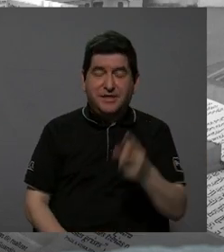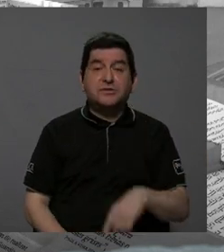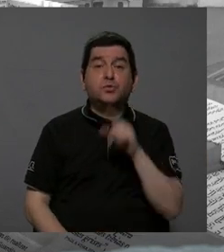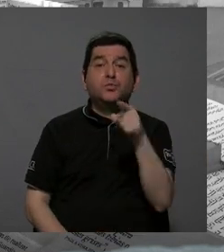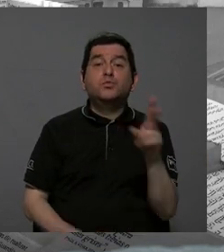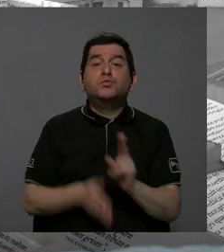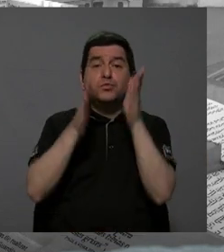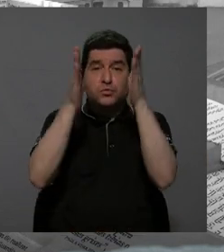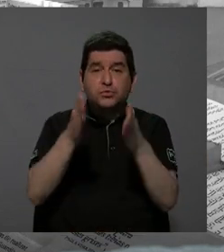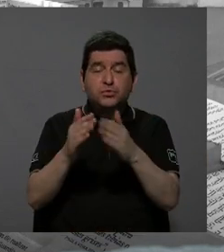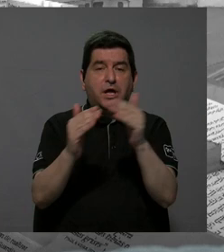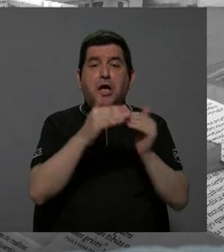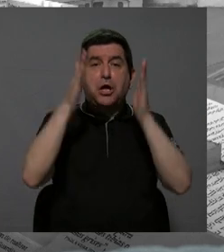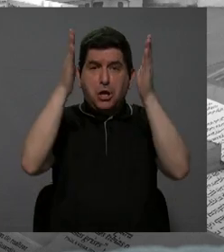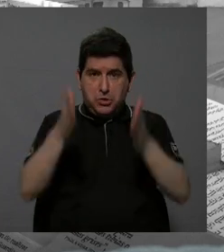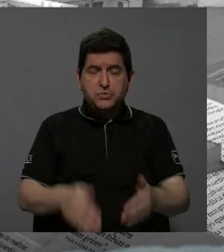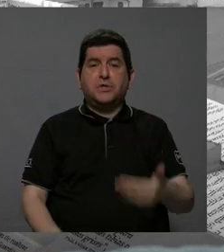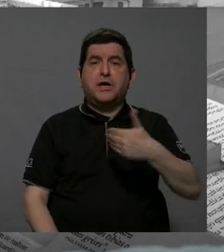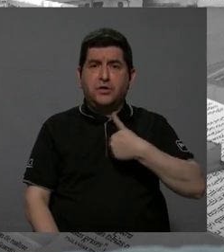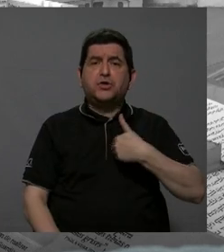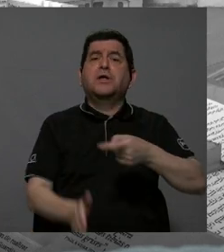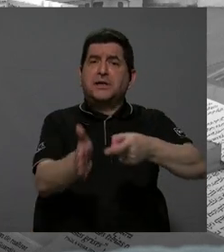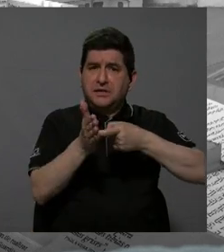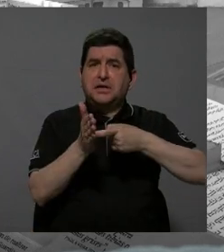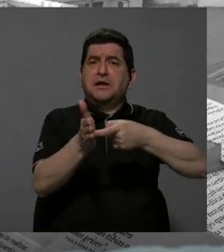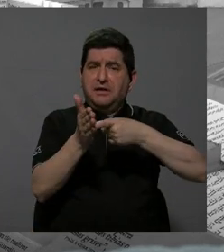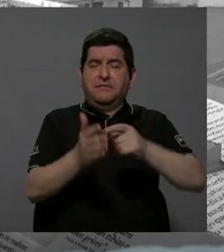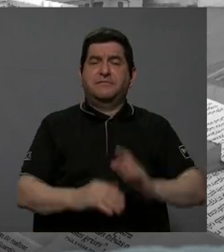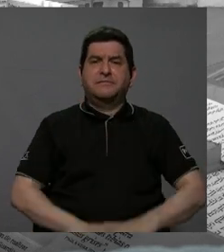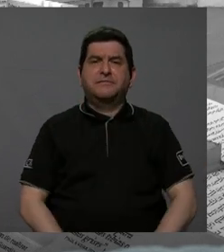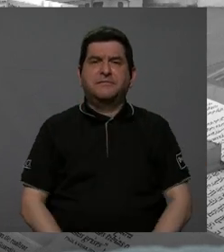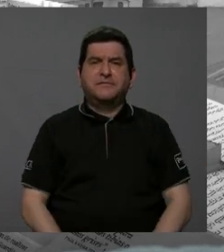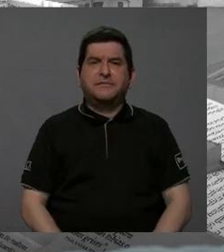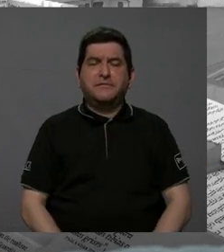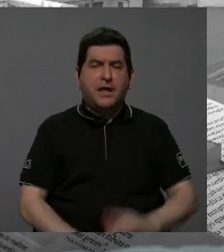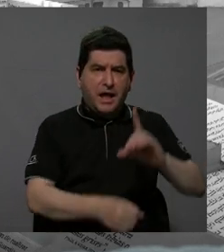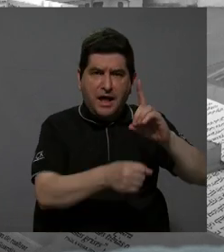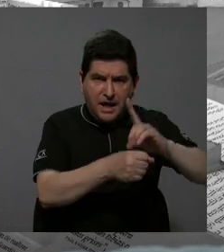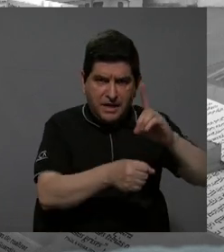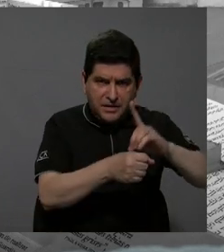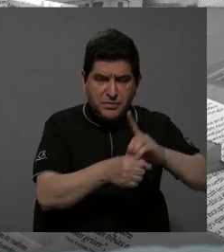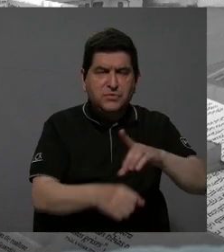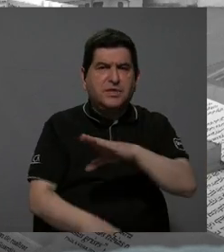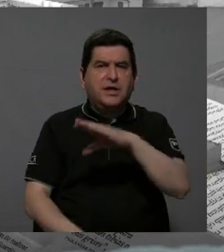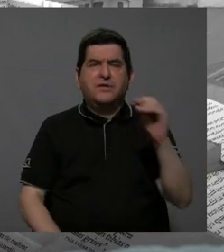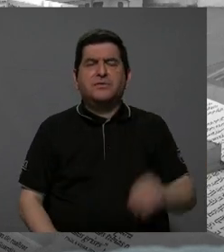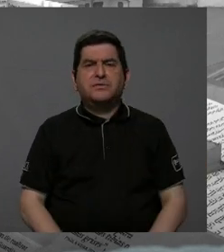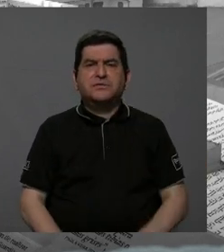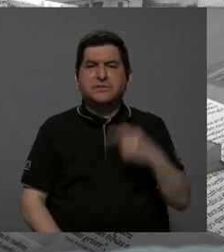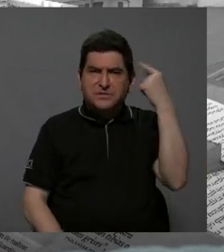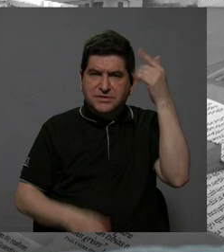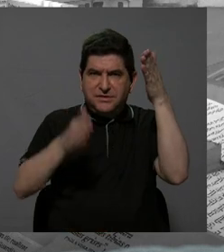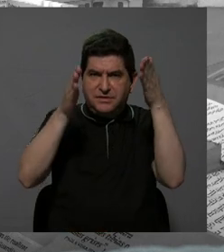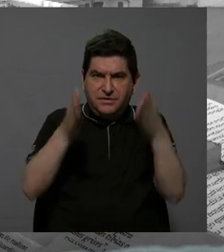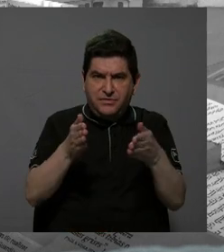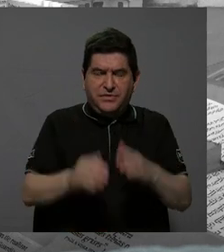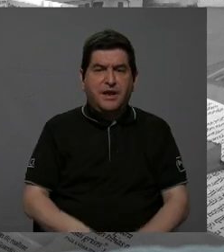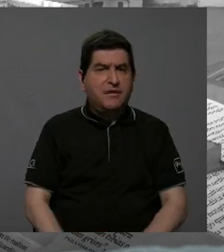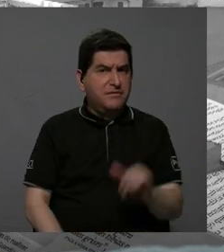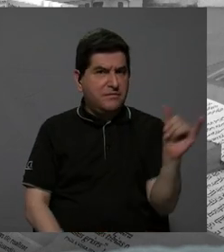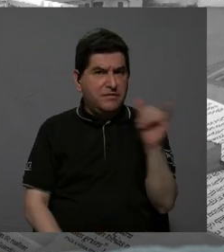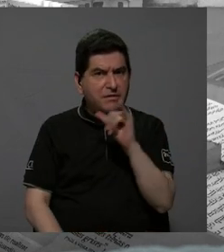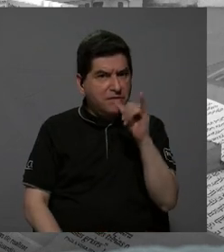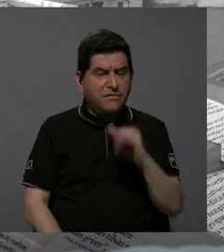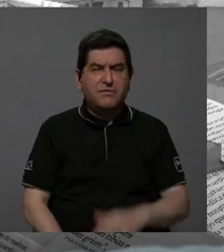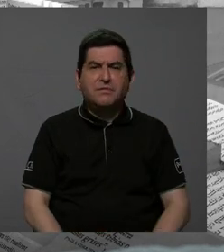usuarios, como ciudadanos también tienen que ser exigentes, exijan a los diputados, exijan a sus gobernantes y también